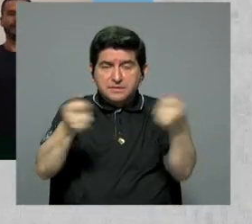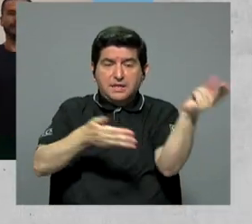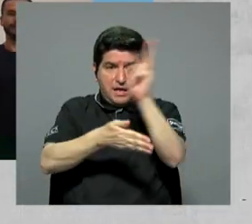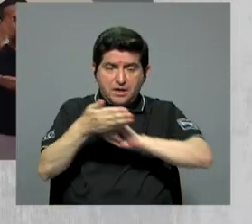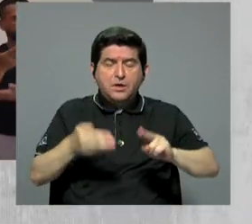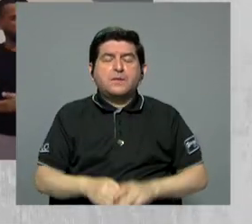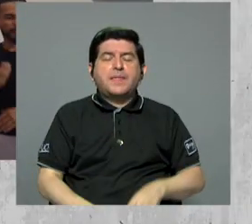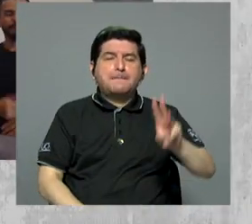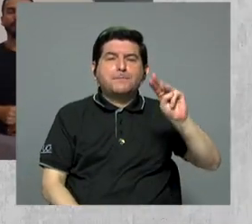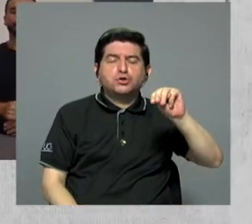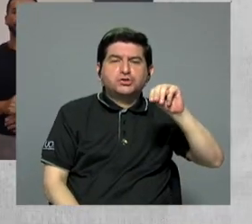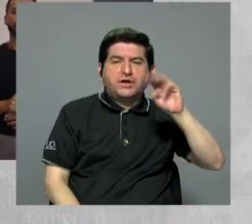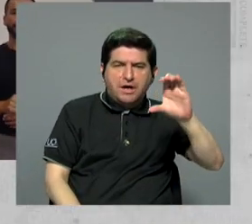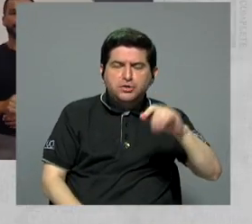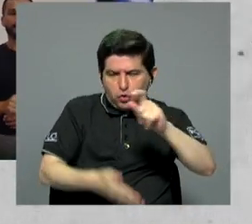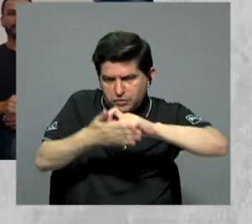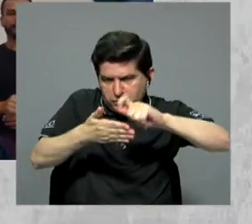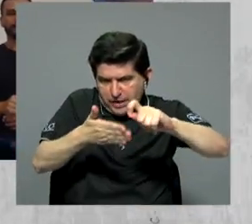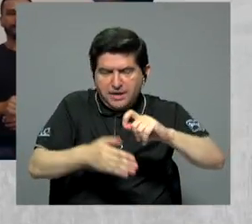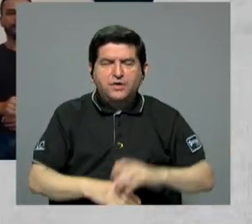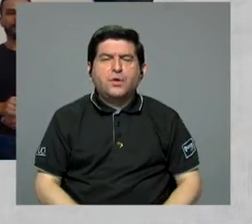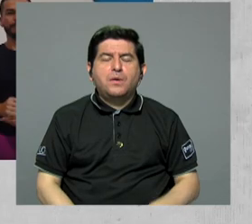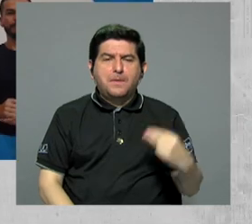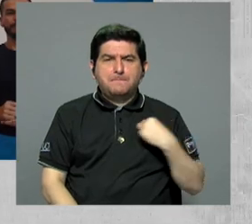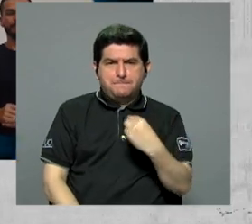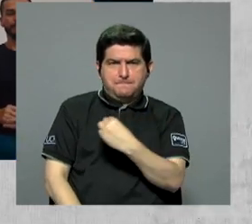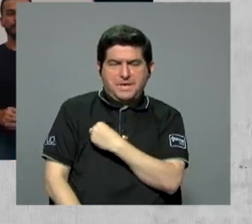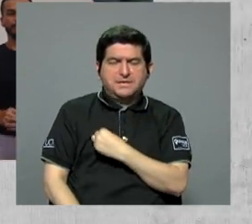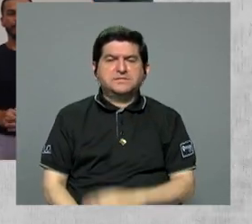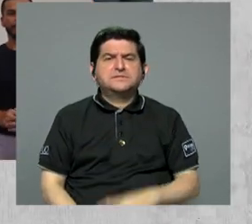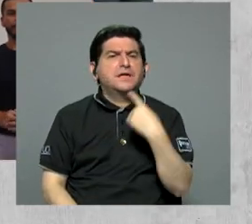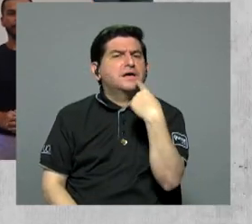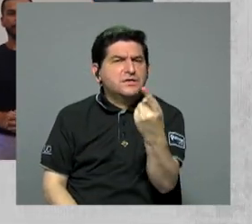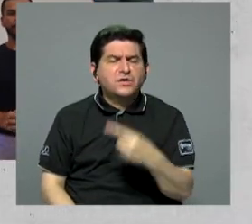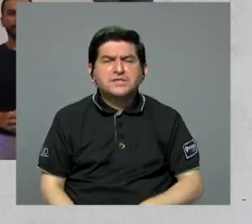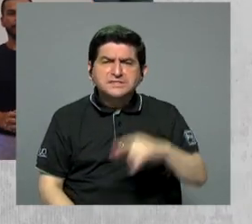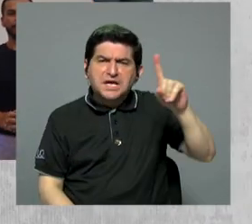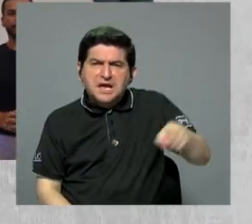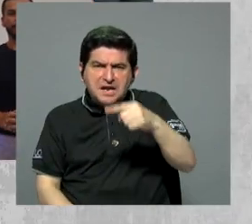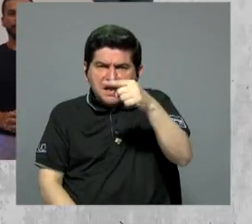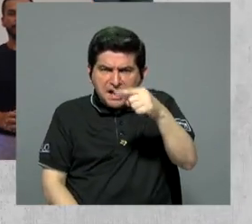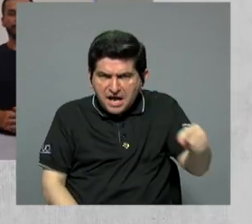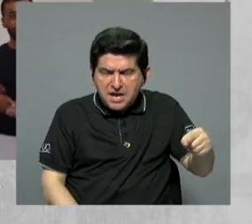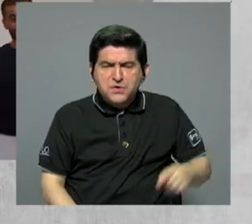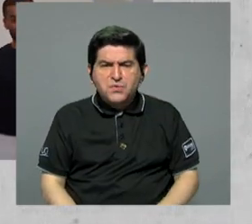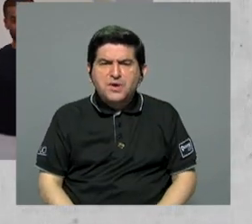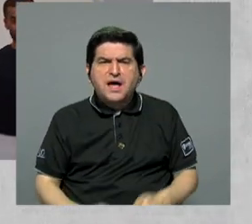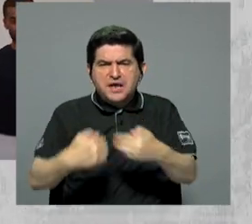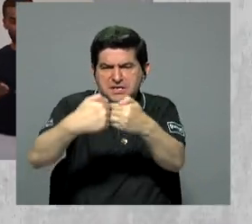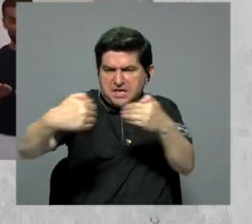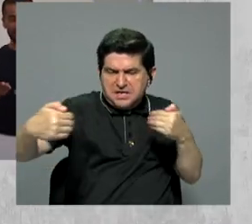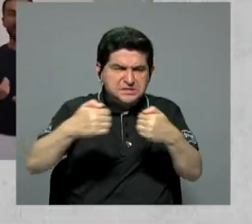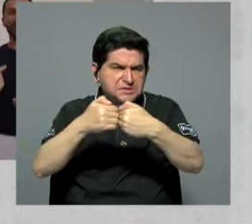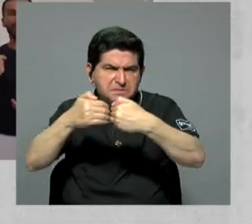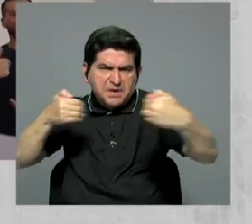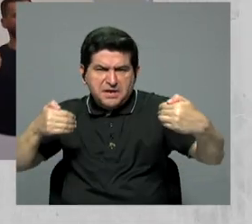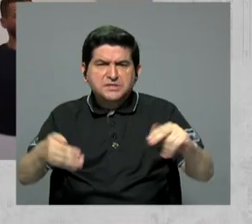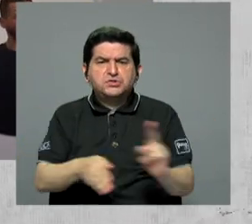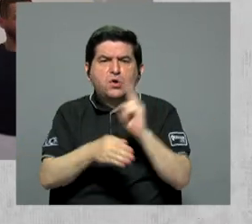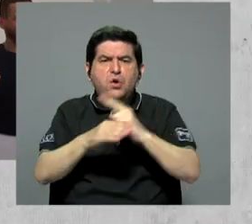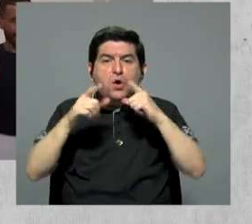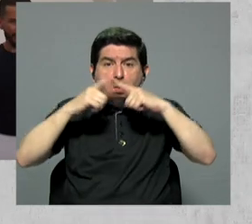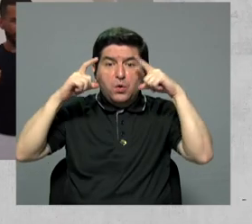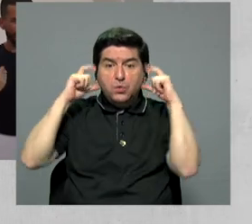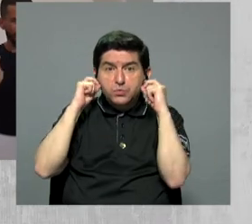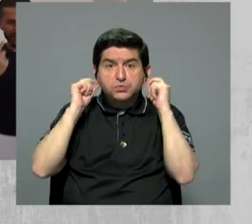Universidad de la compañera Montserrat Cordero, que el ministerio había anunciado incluso que se iban a anular el distanciamiento y se iban a utilización de